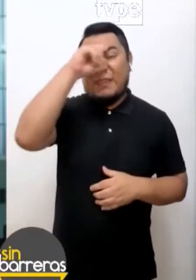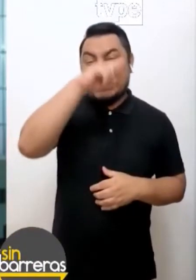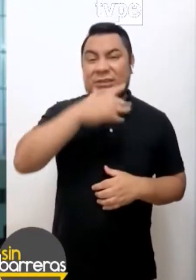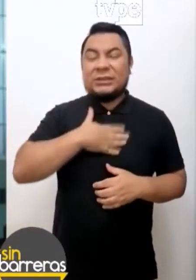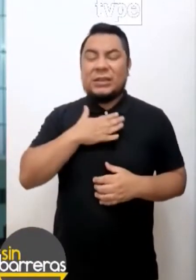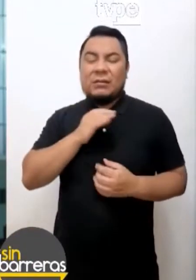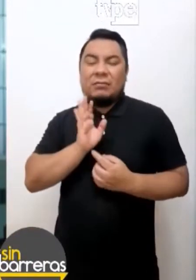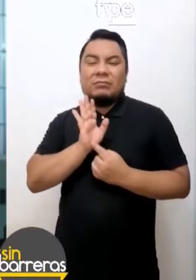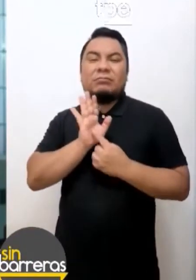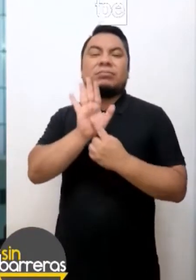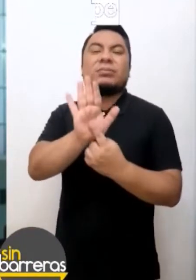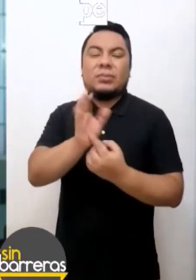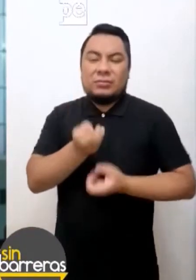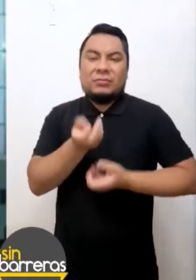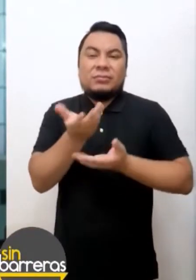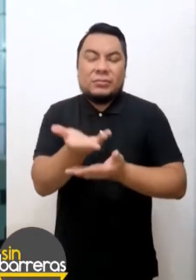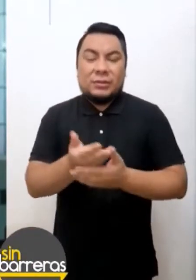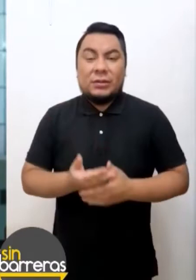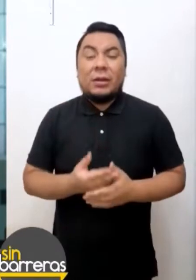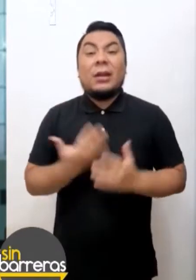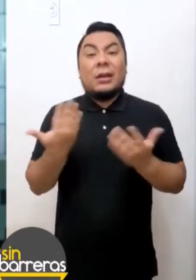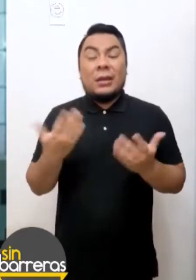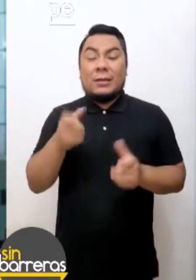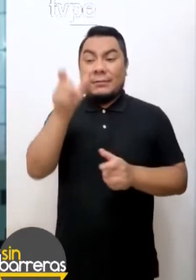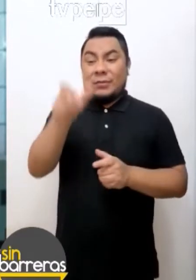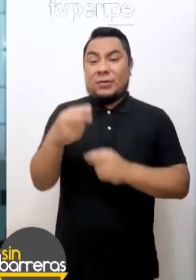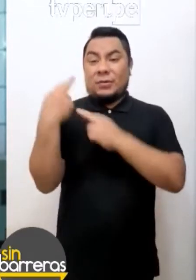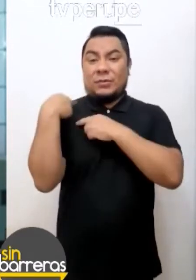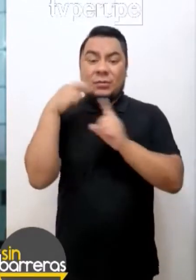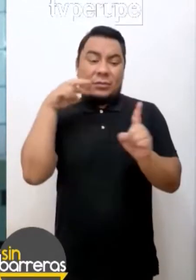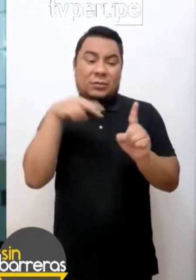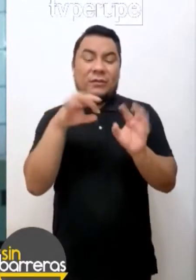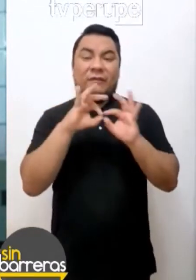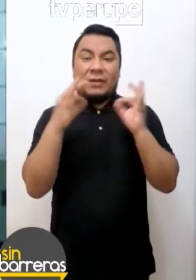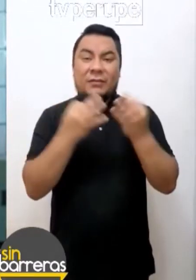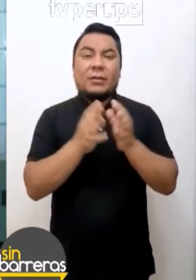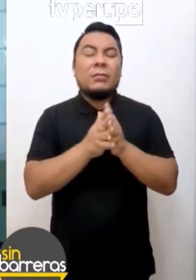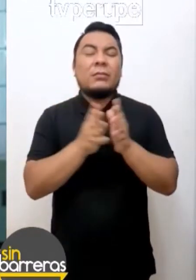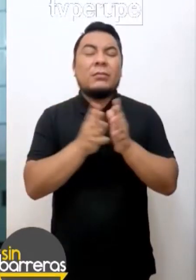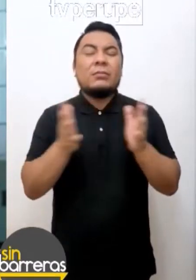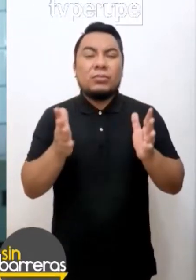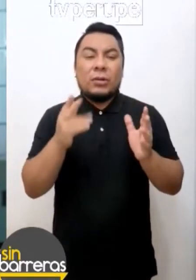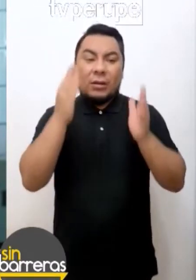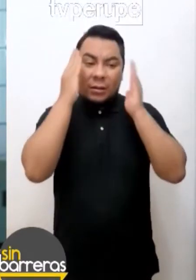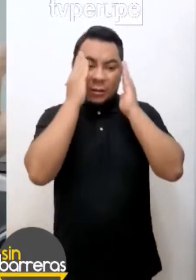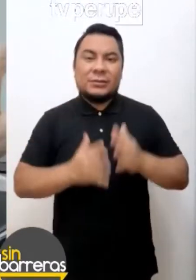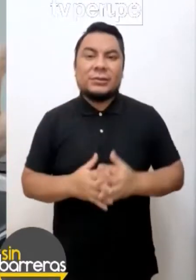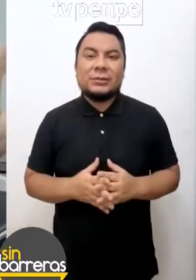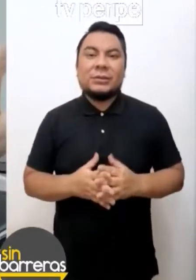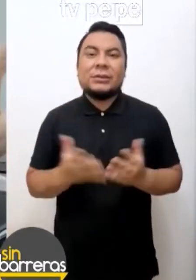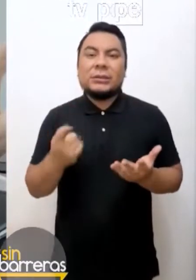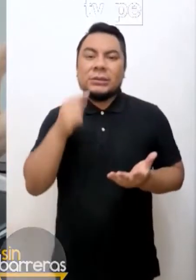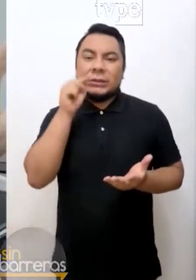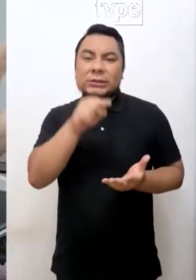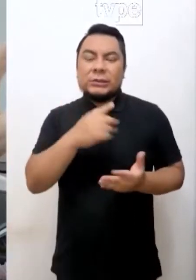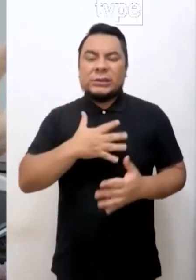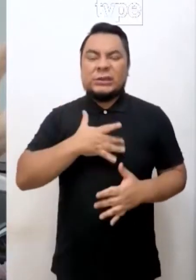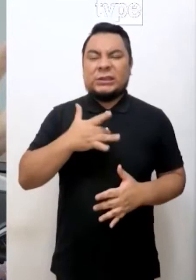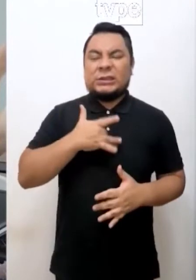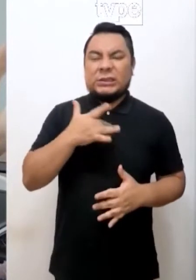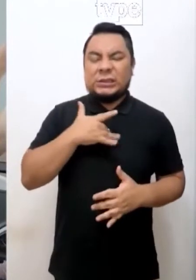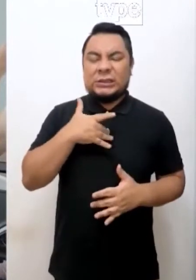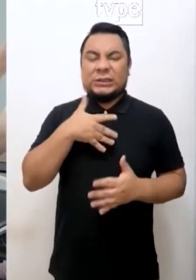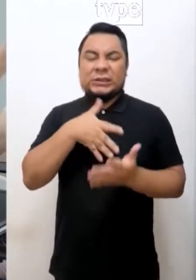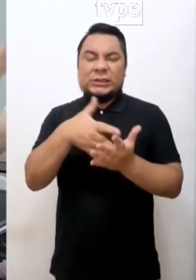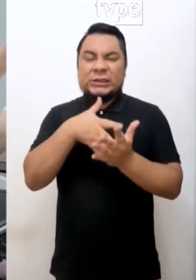expresar algunos síntomas. Es por eso que las personas que están a cargo, los familiares, deben estar muy atentos a algunos síntomas físicos,